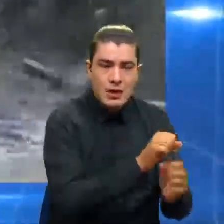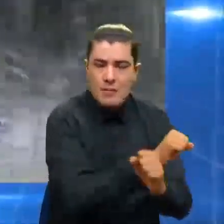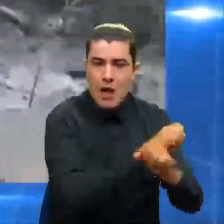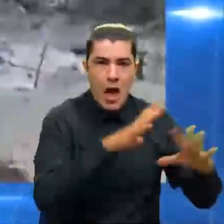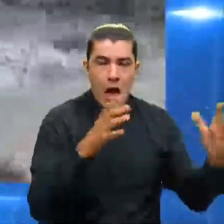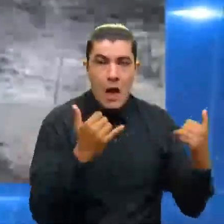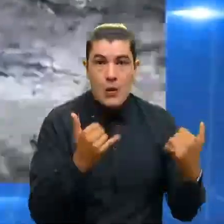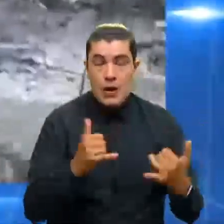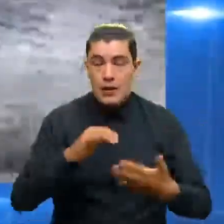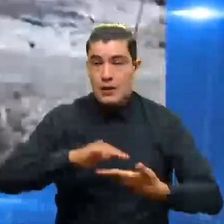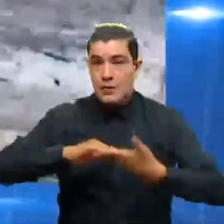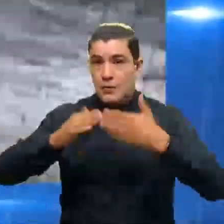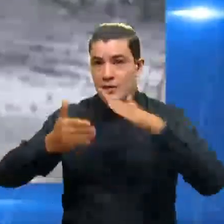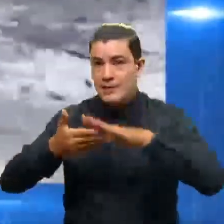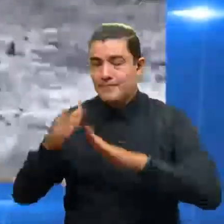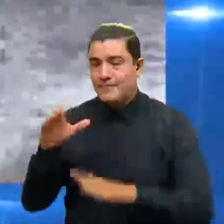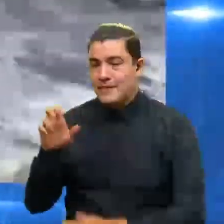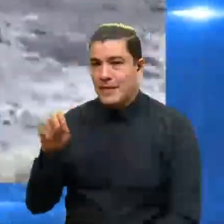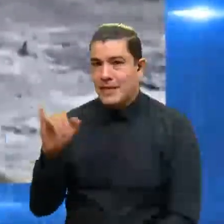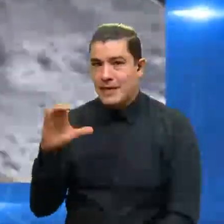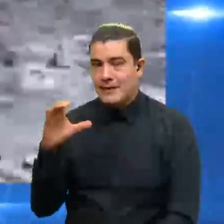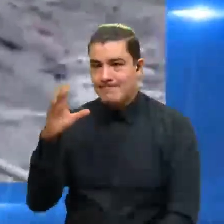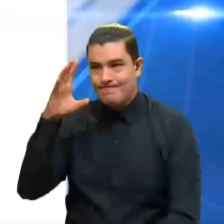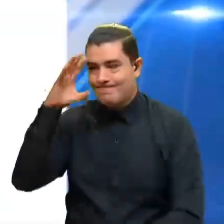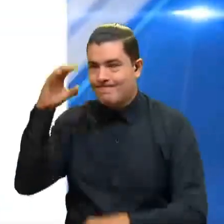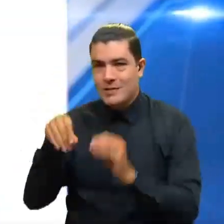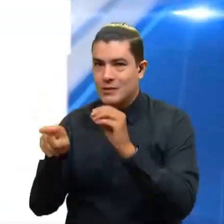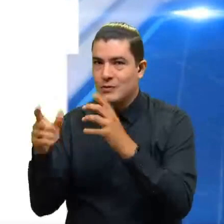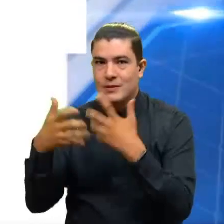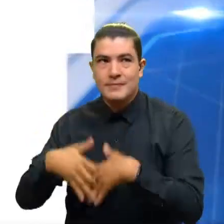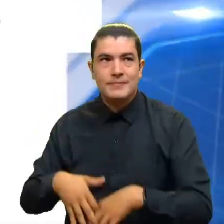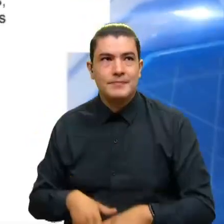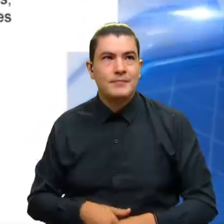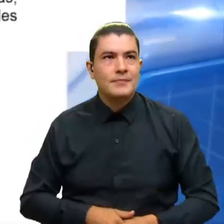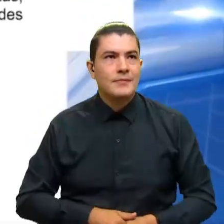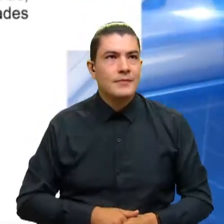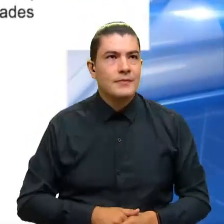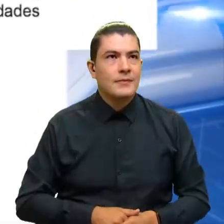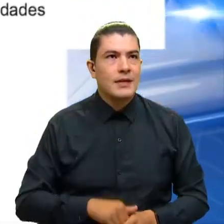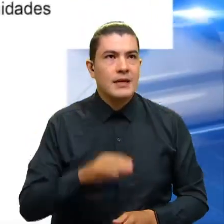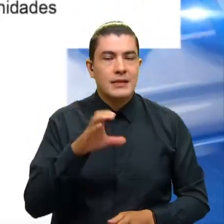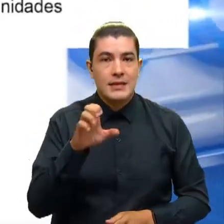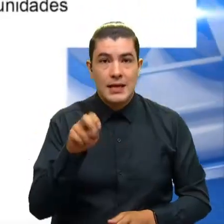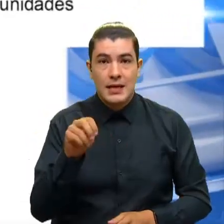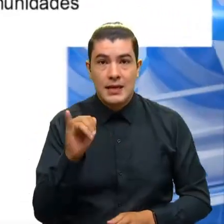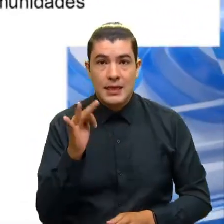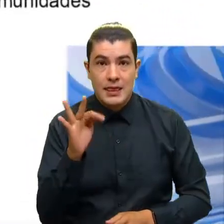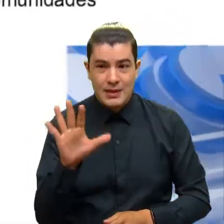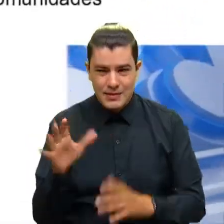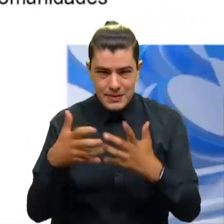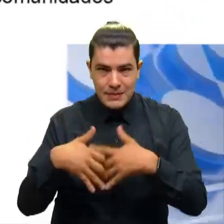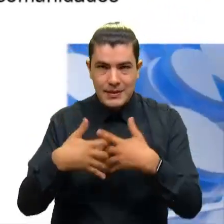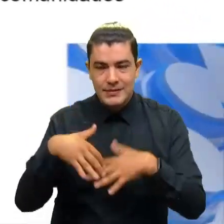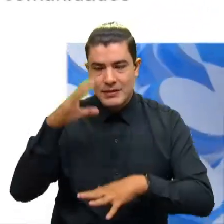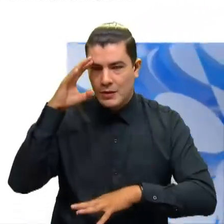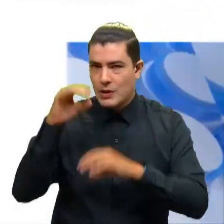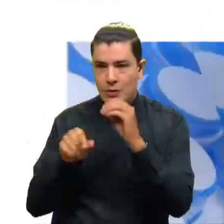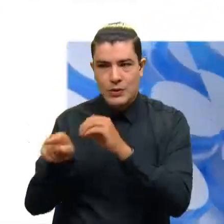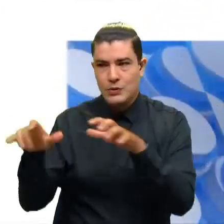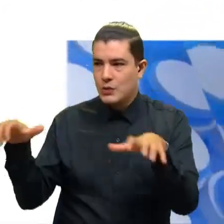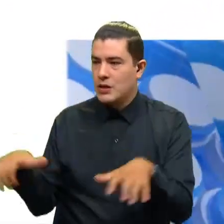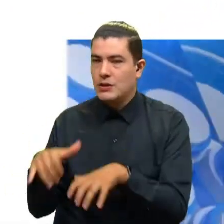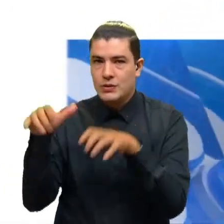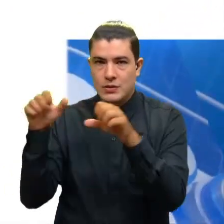generó el rechazo de Zenit, filiar del grupo Ecopetrol. Zenit rechaza estos actos violentos que atentan contra la vida de las personas,